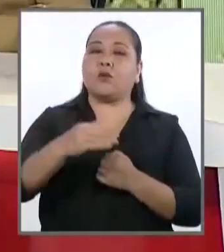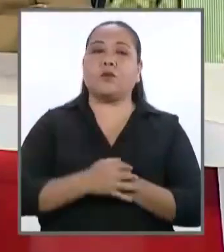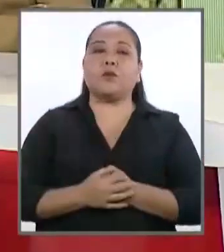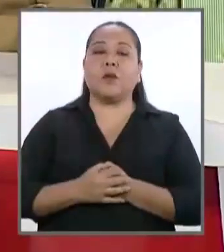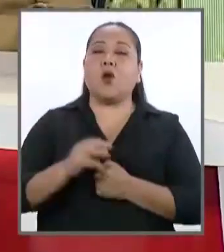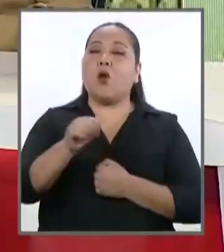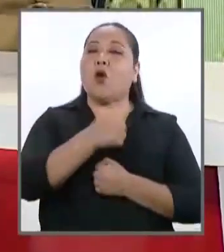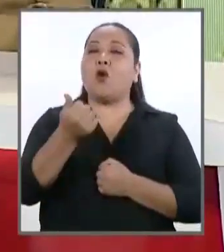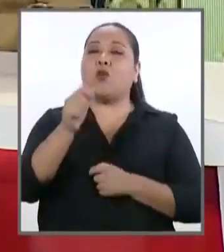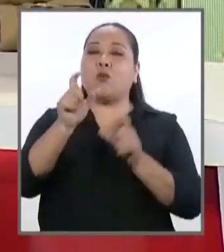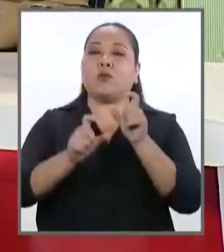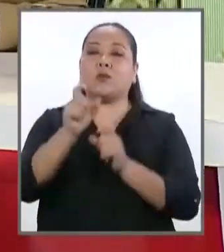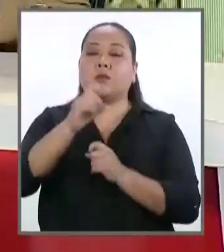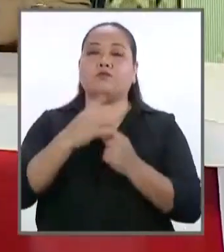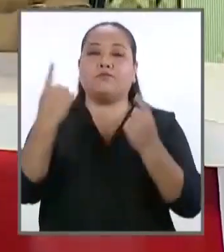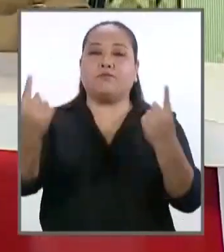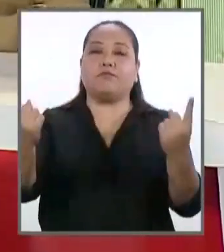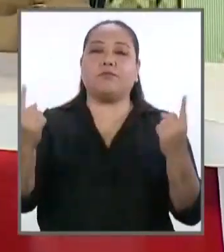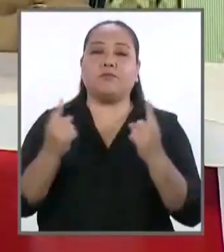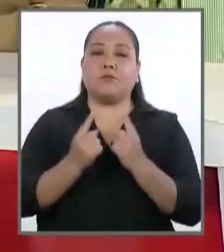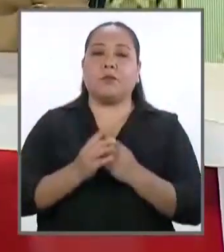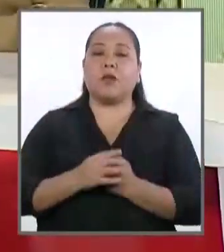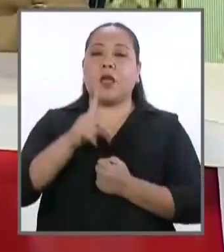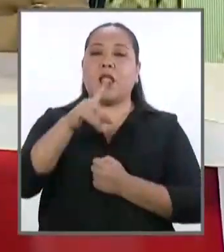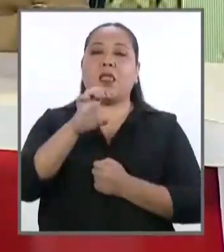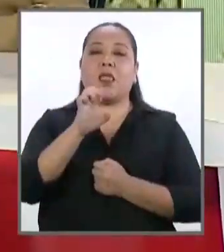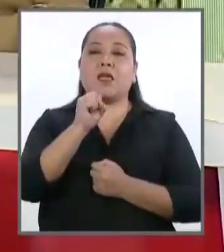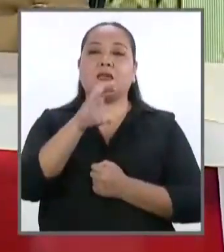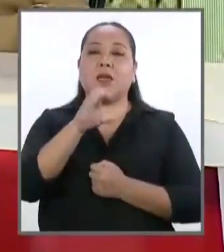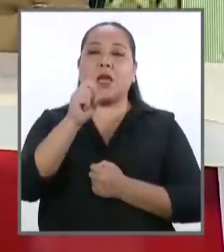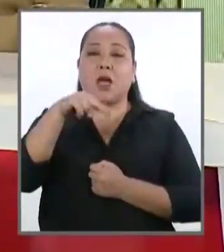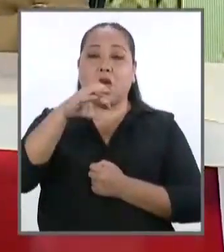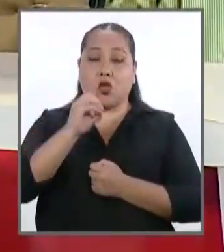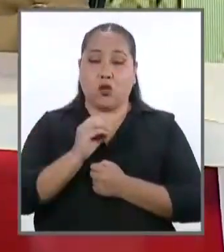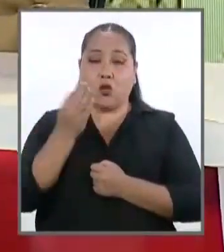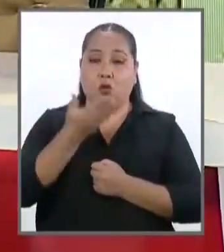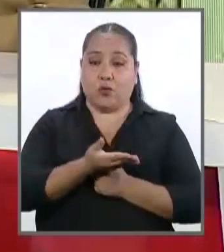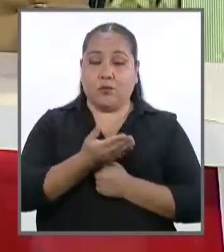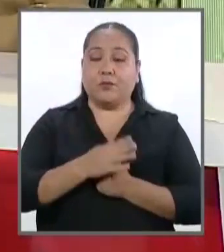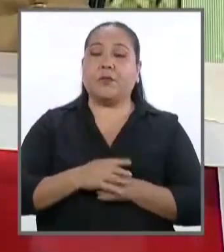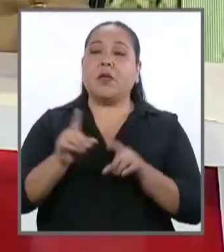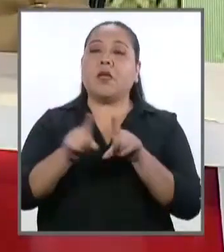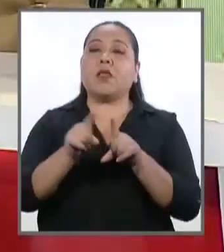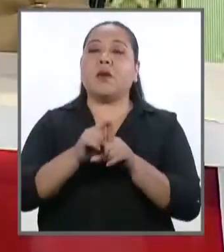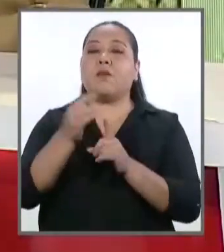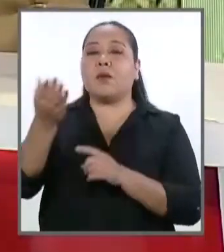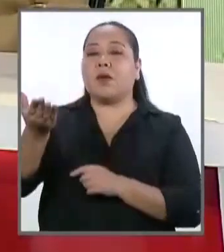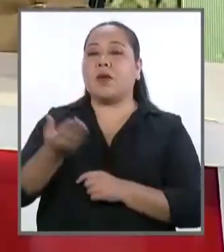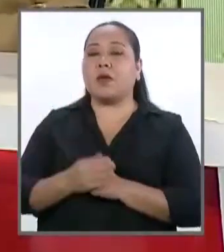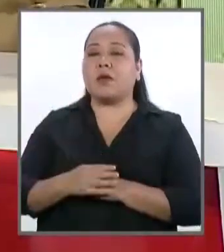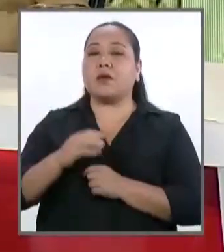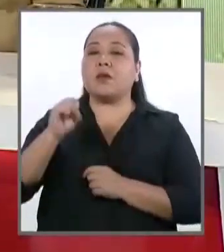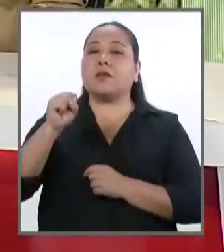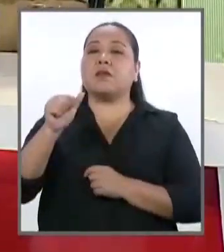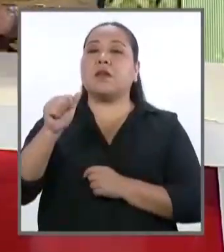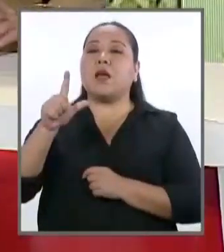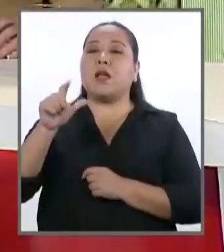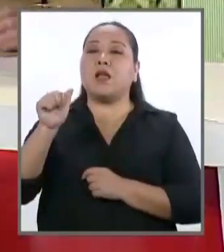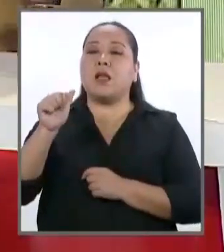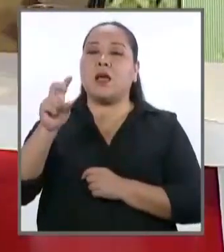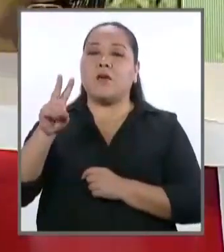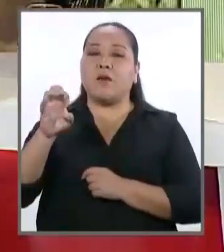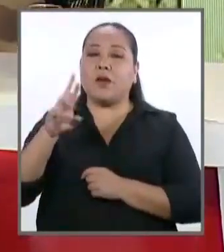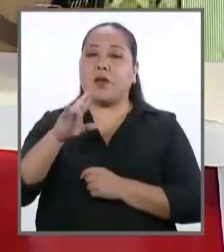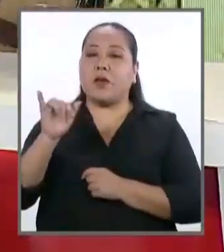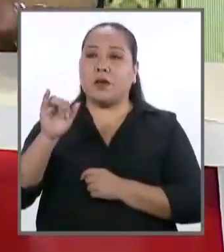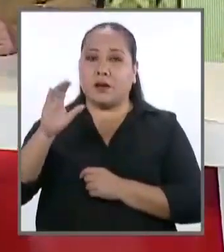La siguiente dupla y efectivamente es el señor John L. Escano de Acción Popular y es también el señor Daniel Salaverri del partido